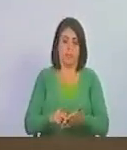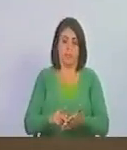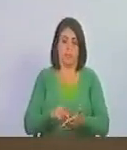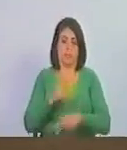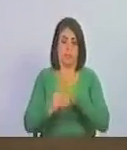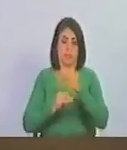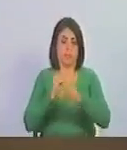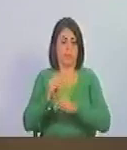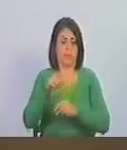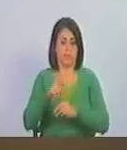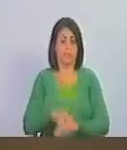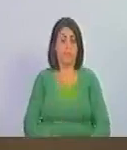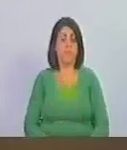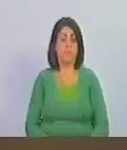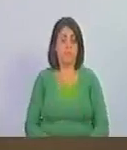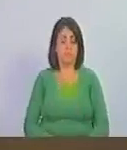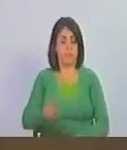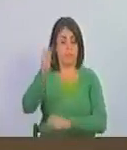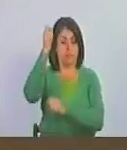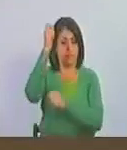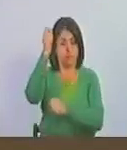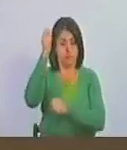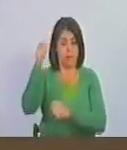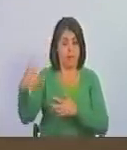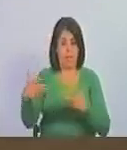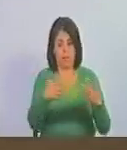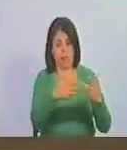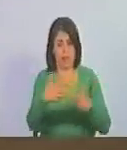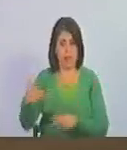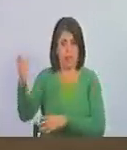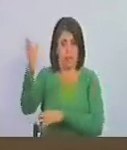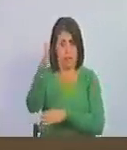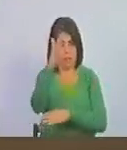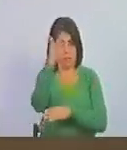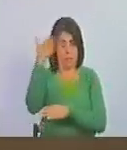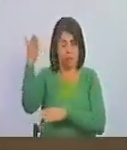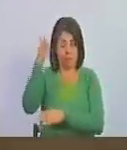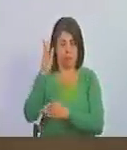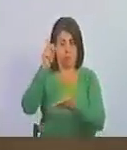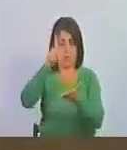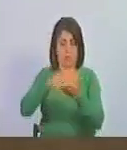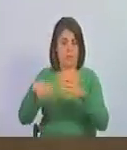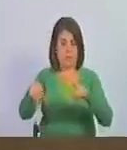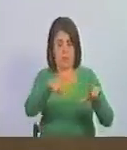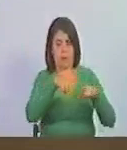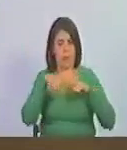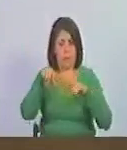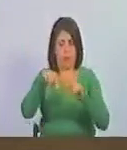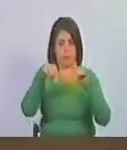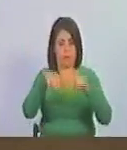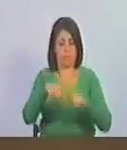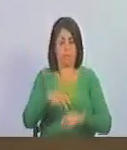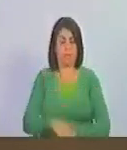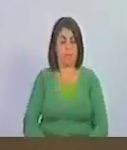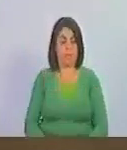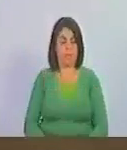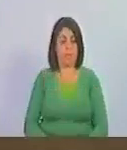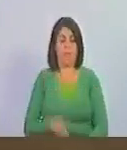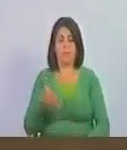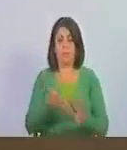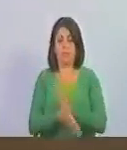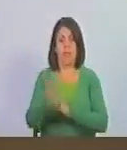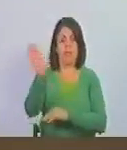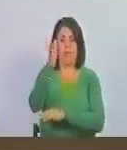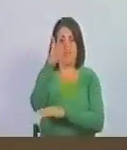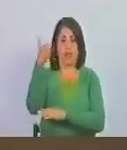y su estandarte de guerra izado en el mástil principal de esta goleta no era más que la